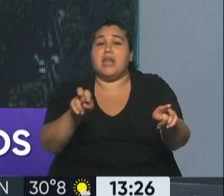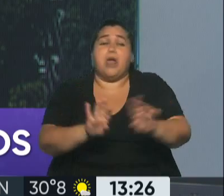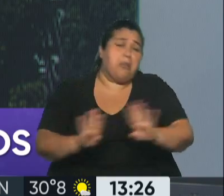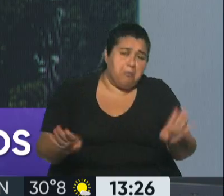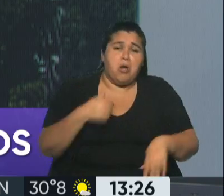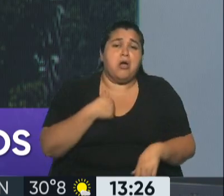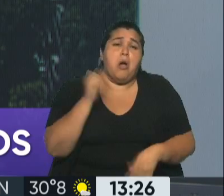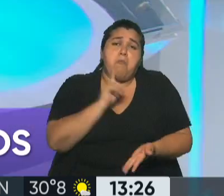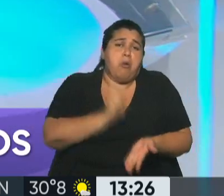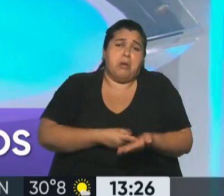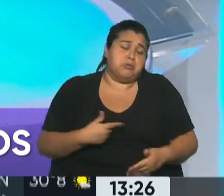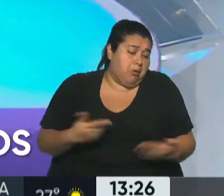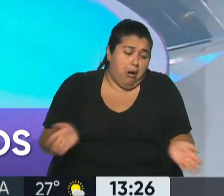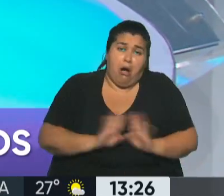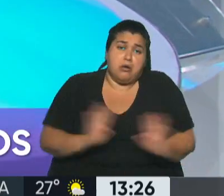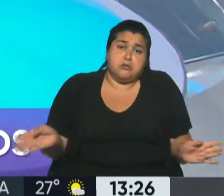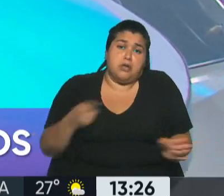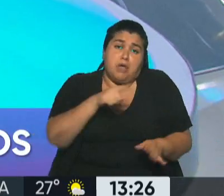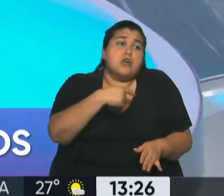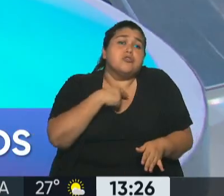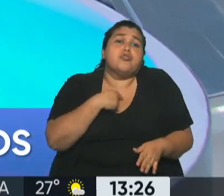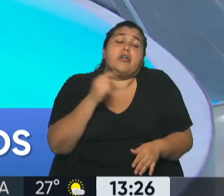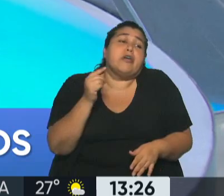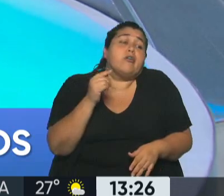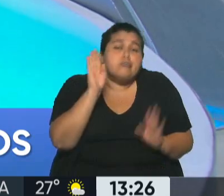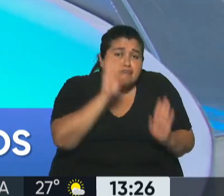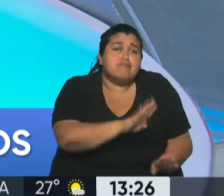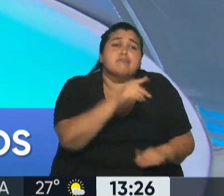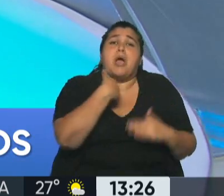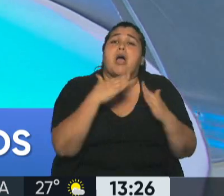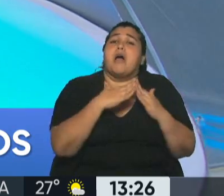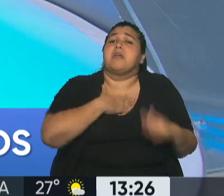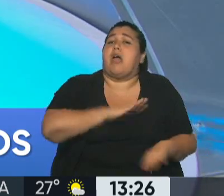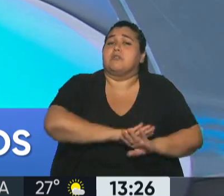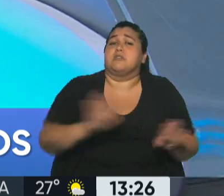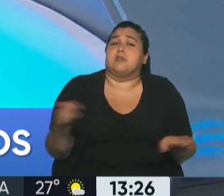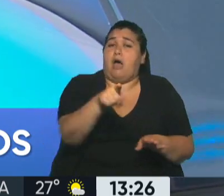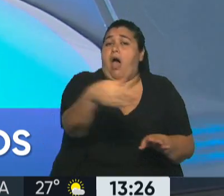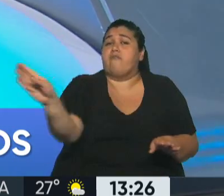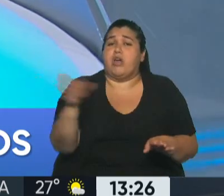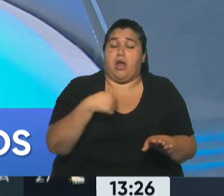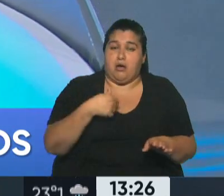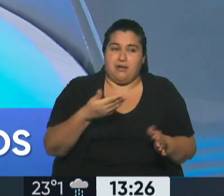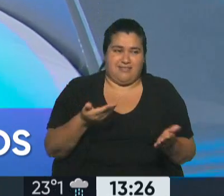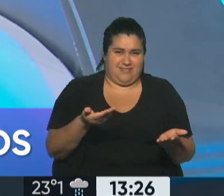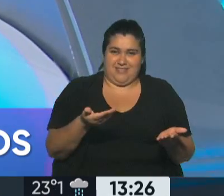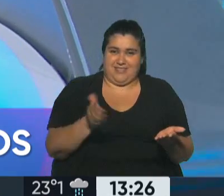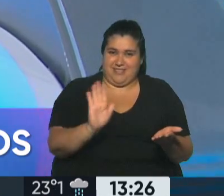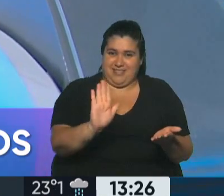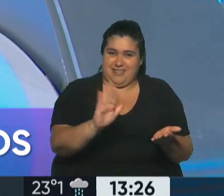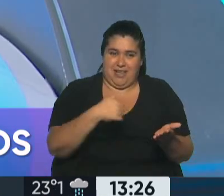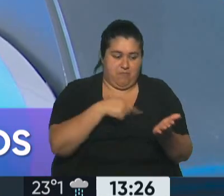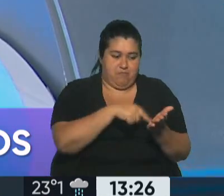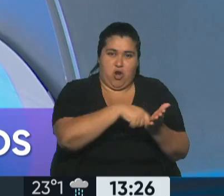y que yo en un momento determinado les diga, bueno, pero si quiero ir a pasar el fin de semana y al departamento, me dicen, no, pero es mío, y sí, es mío, pero está